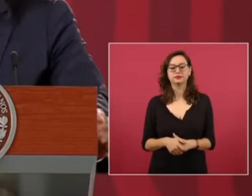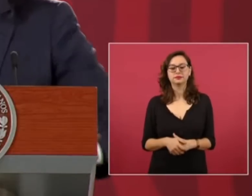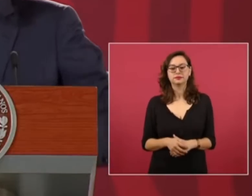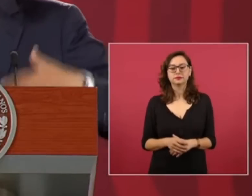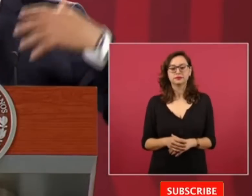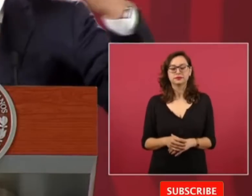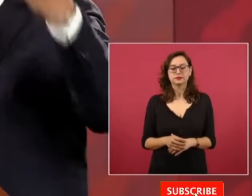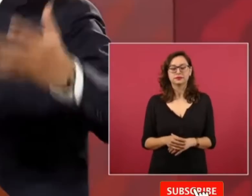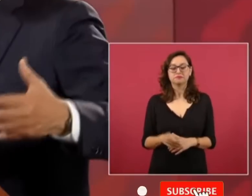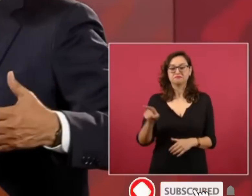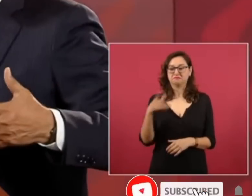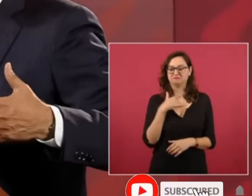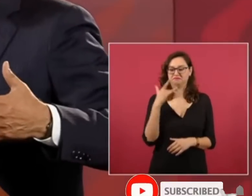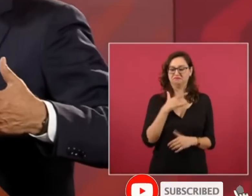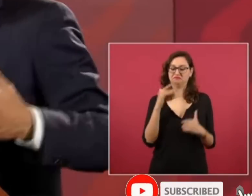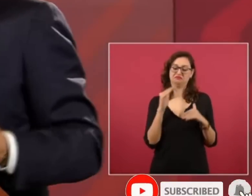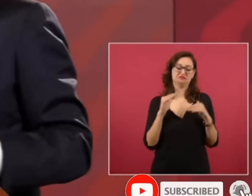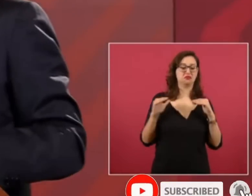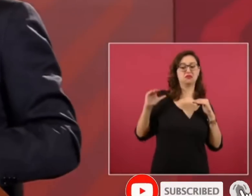que se sienten superiores